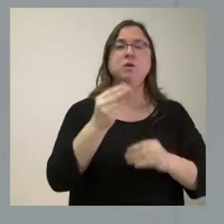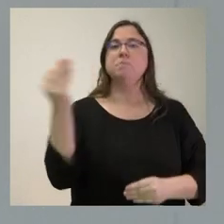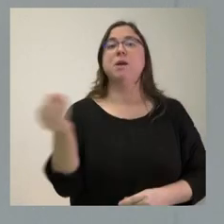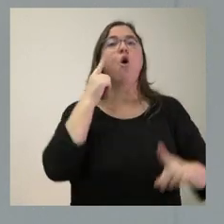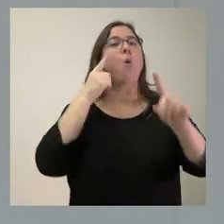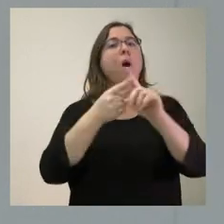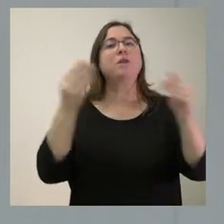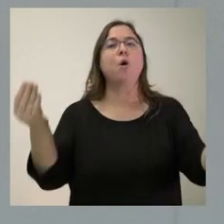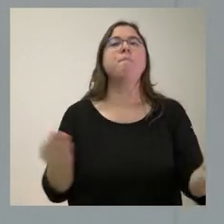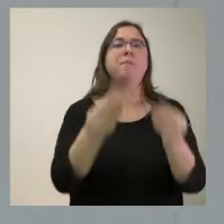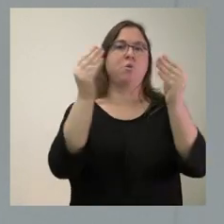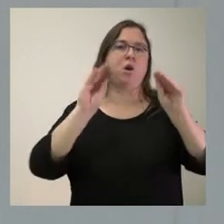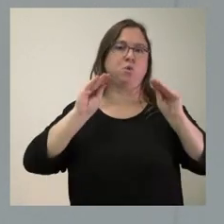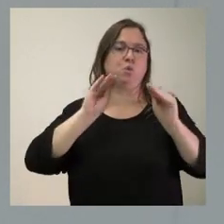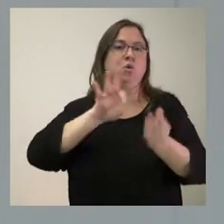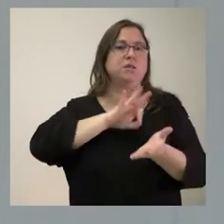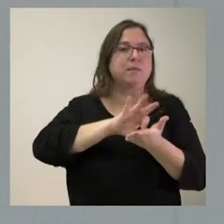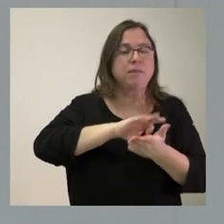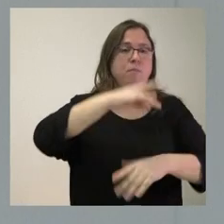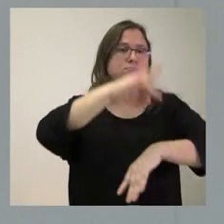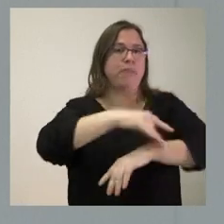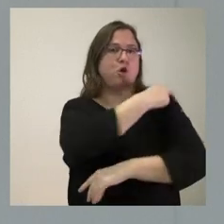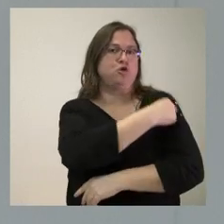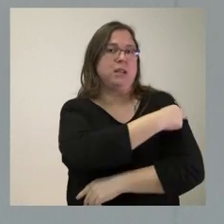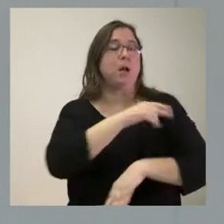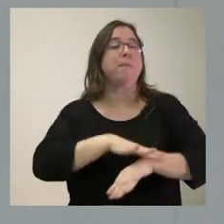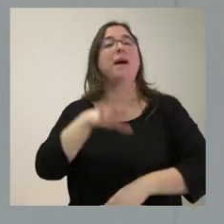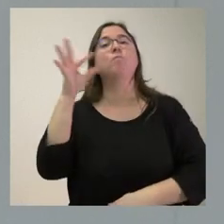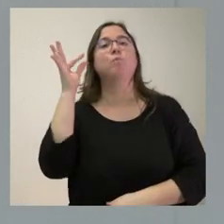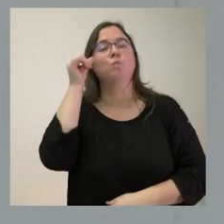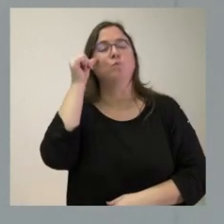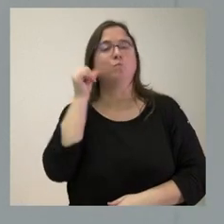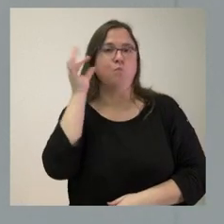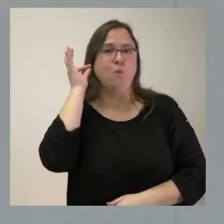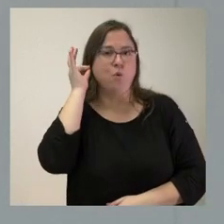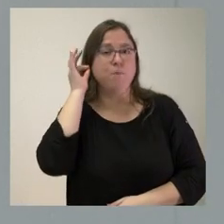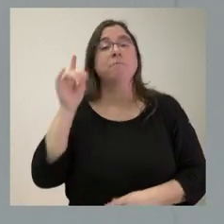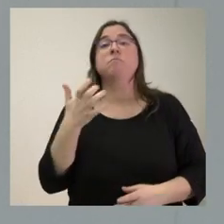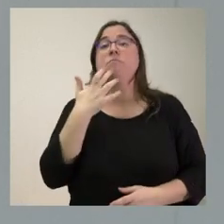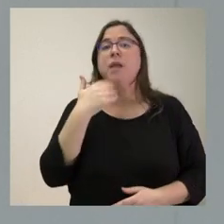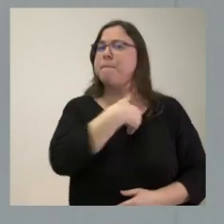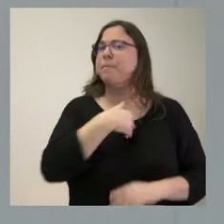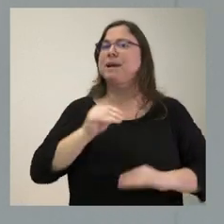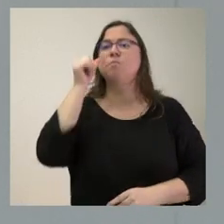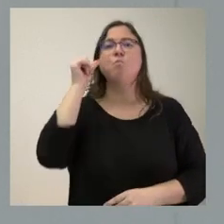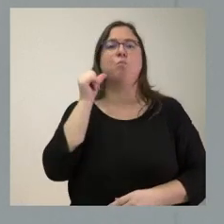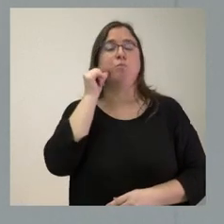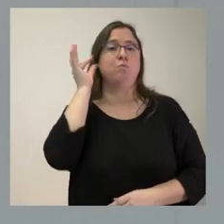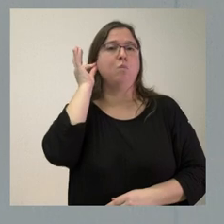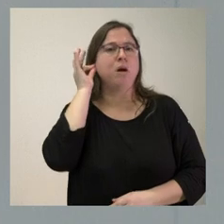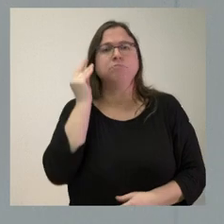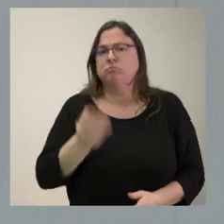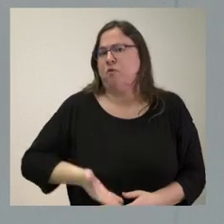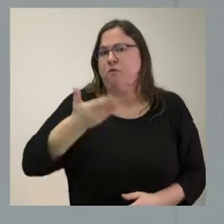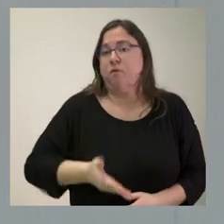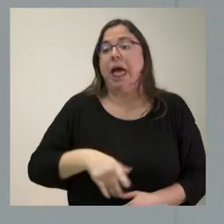esas prestaciones sanitarias hacia las mujeres embarazadas. El papel de la mujer embarazada es fundamental porque tiene capacidad